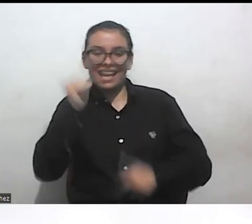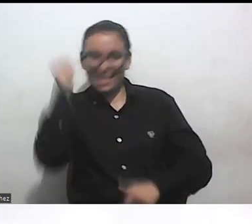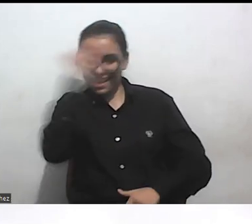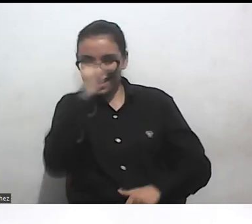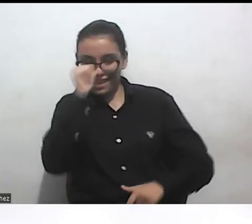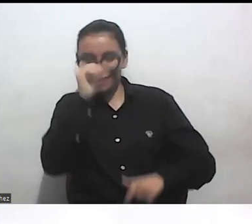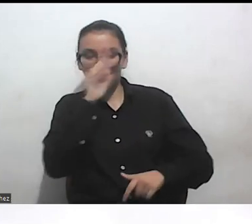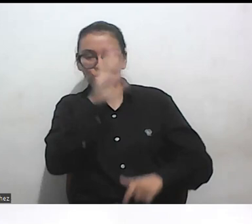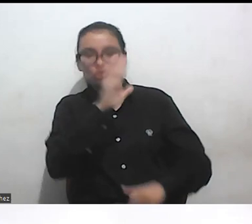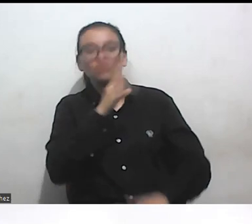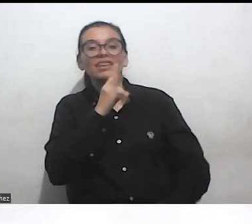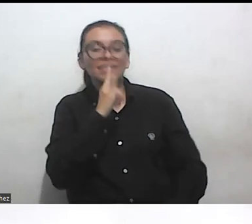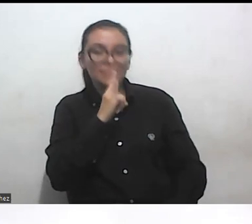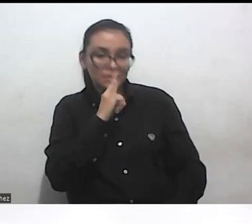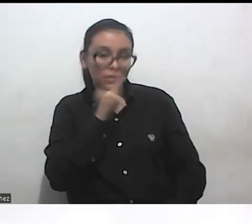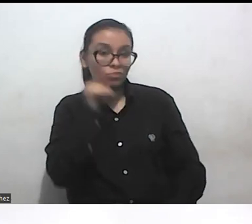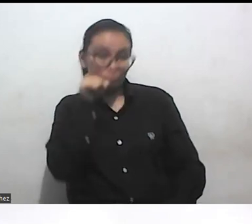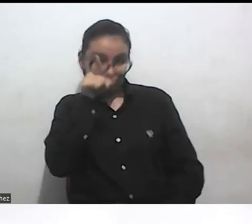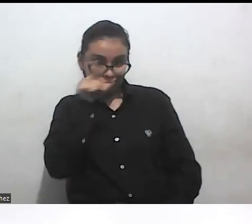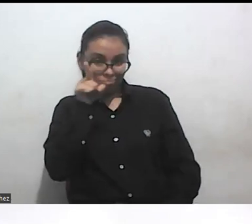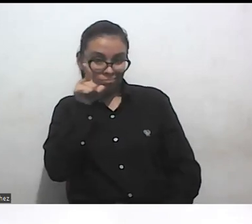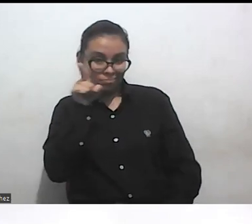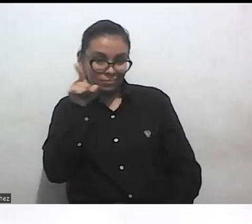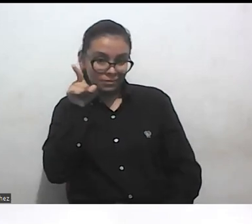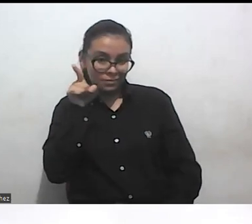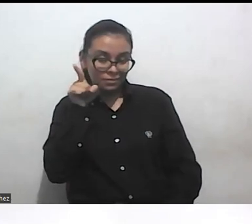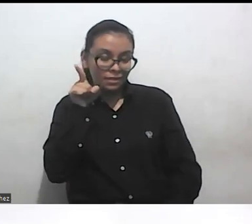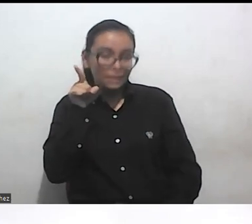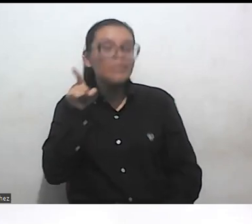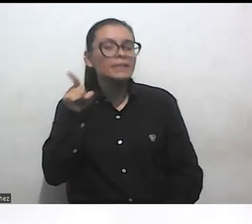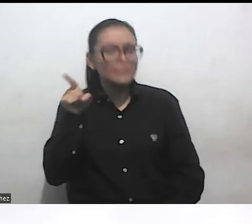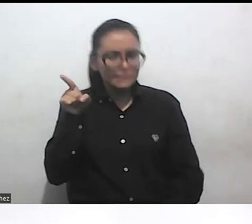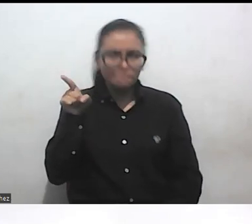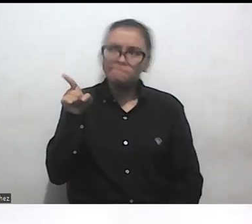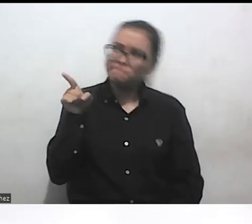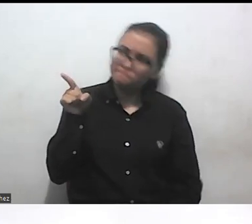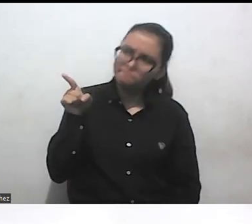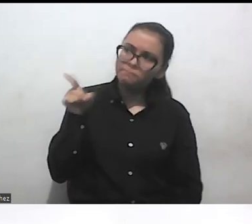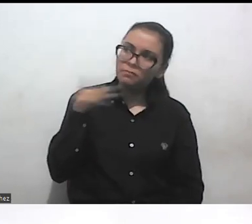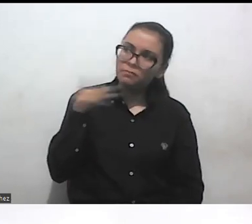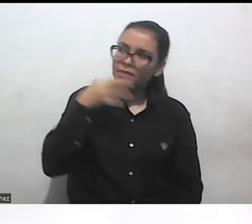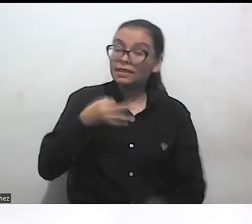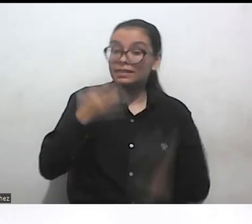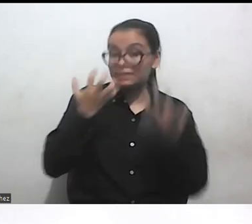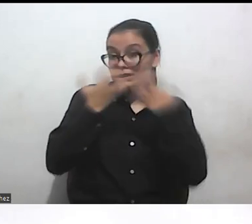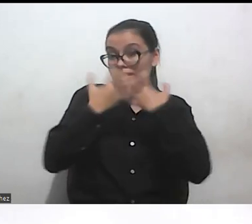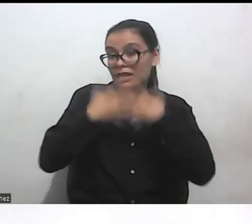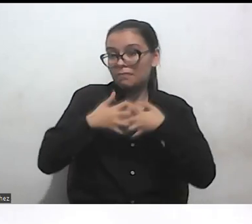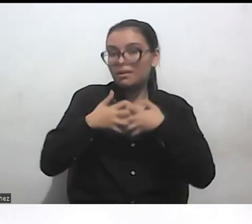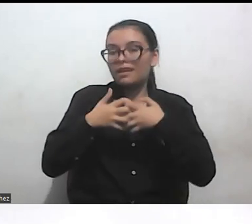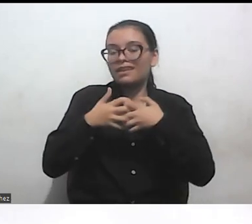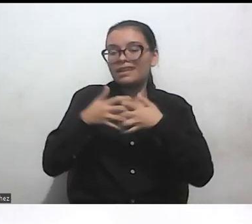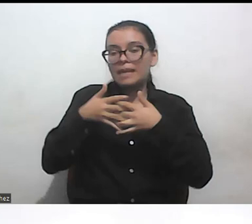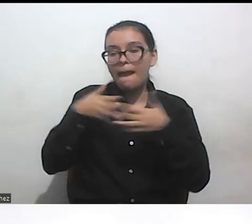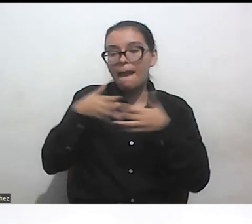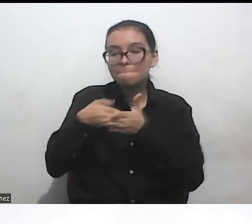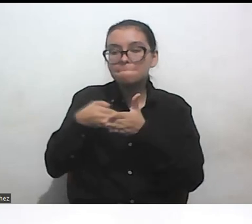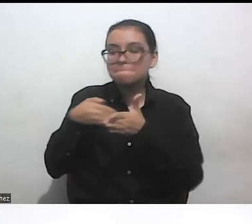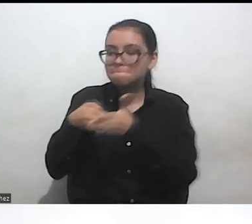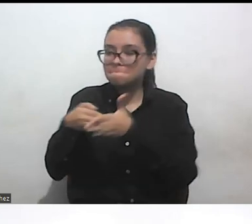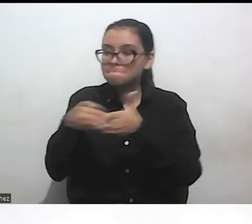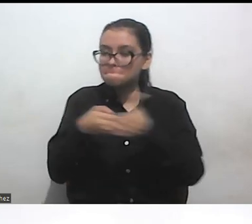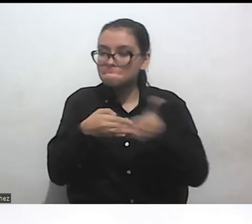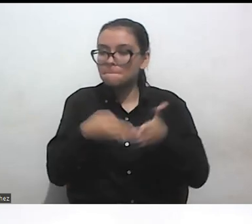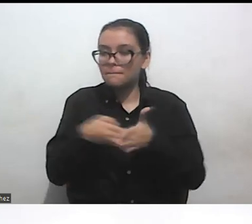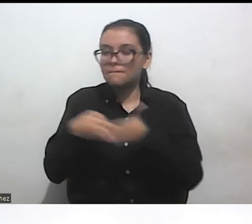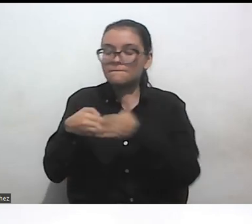y son realidades y sistemas de opresión que operan de una manera